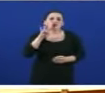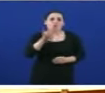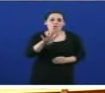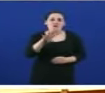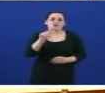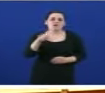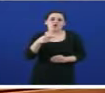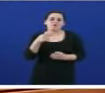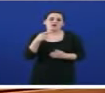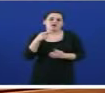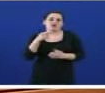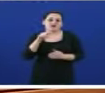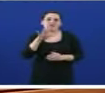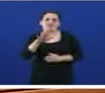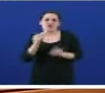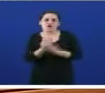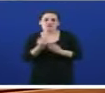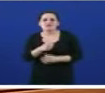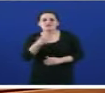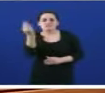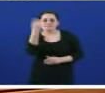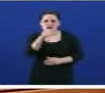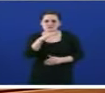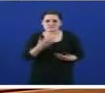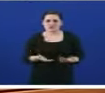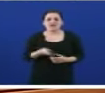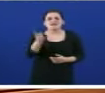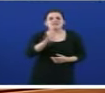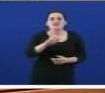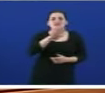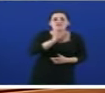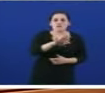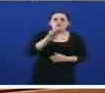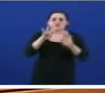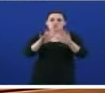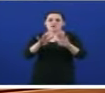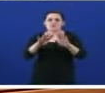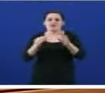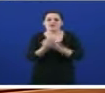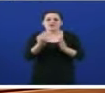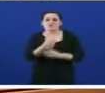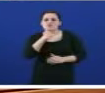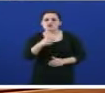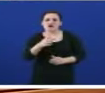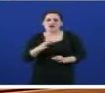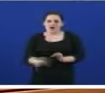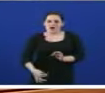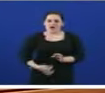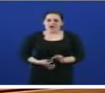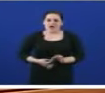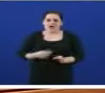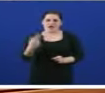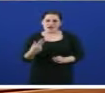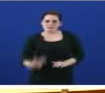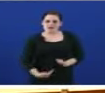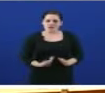ecografía sin ecolóxica cando hai que esperar até 59 días máis por unha endoscopia disestiva. É este o seu esforzo de millora dos